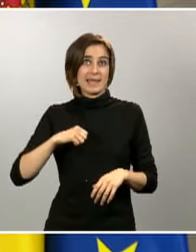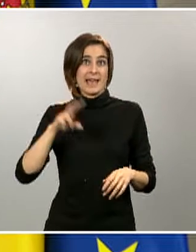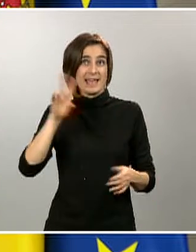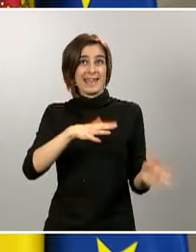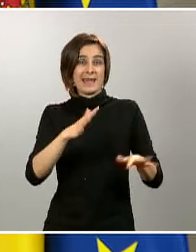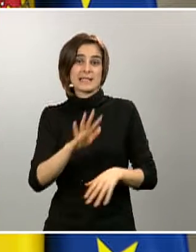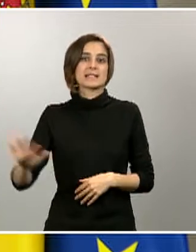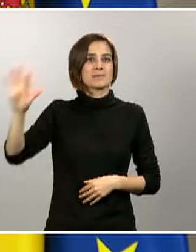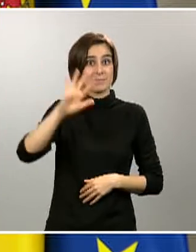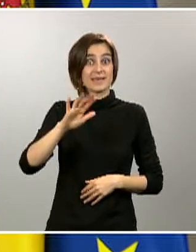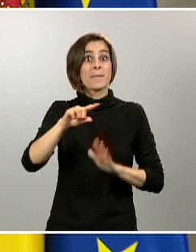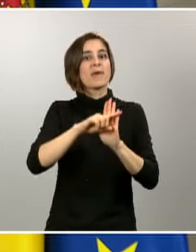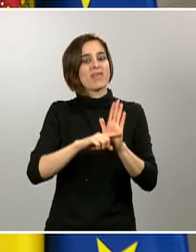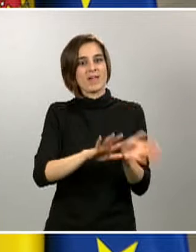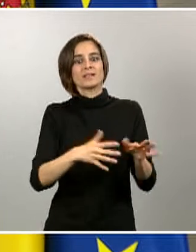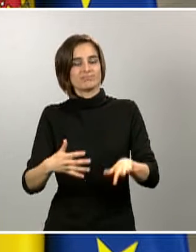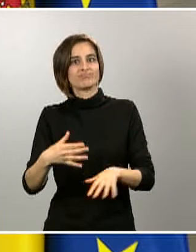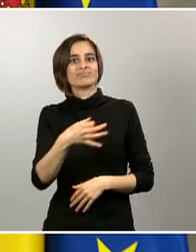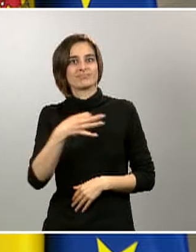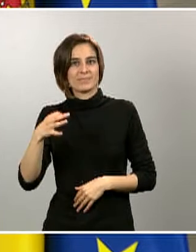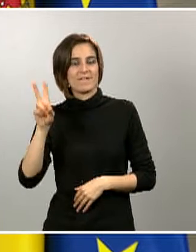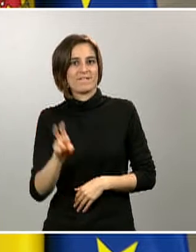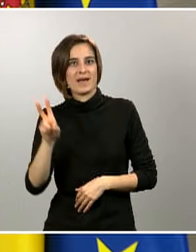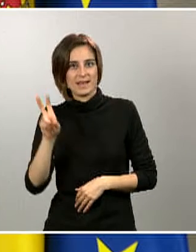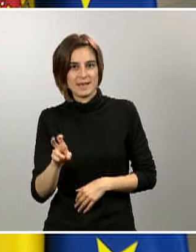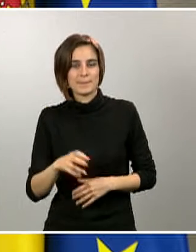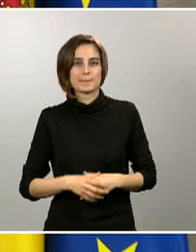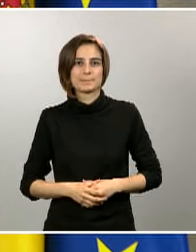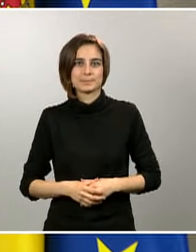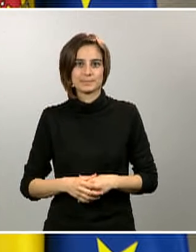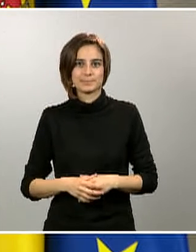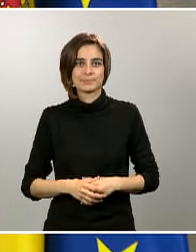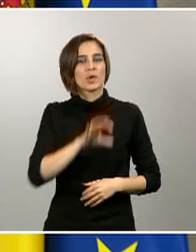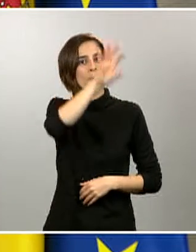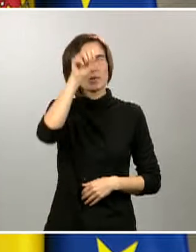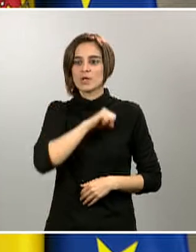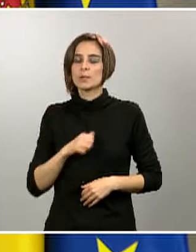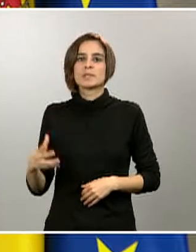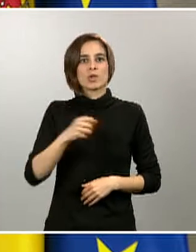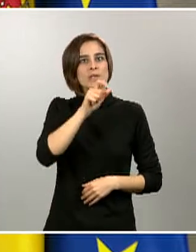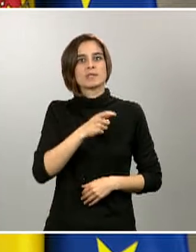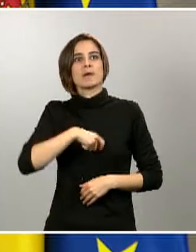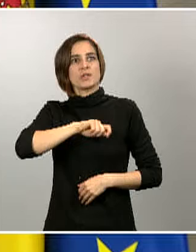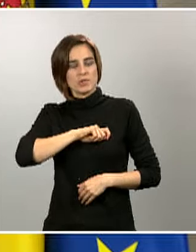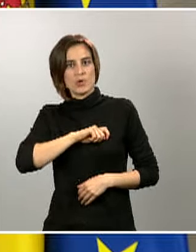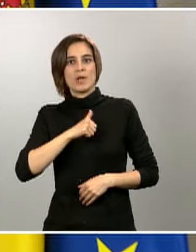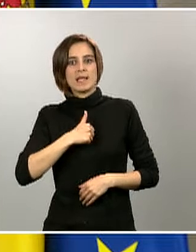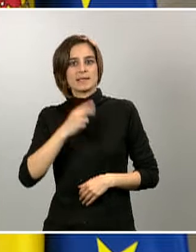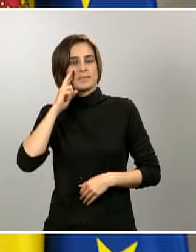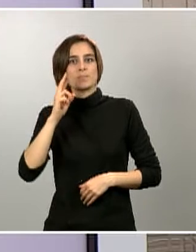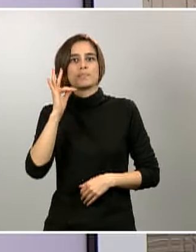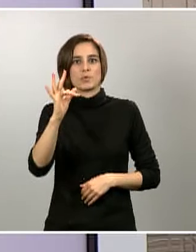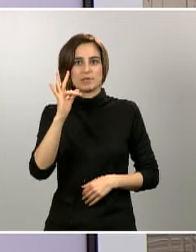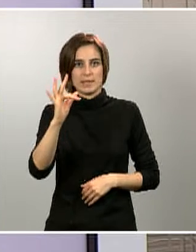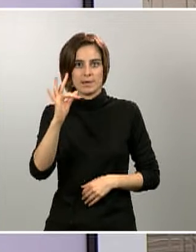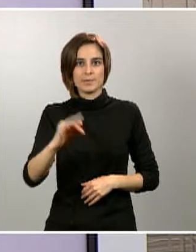beneficiado a todas las comunidades autónomas y al conjunto de los españoles. Estos son unos datos que confirman esta senda y nos habíamos fijado. La segunda cuestión